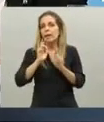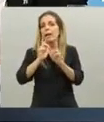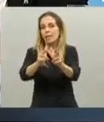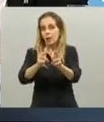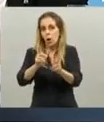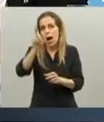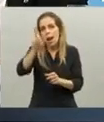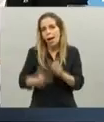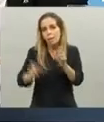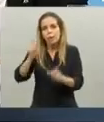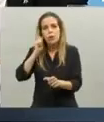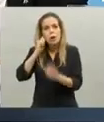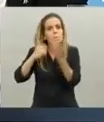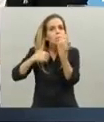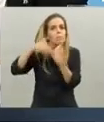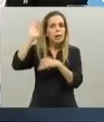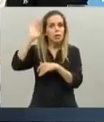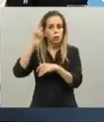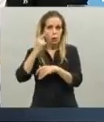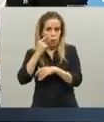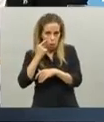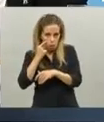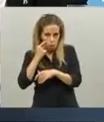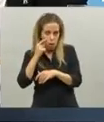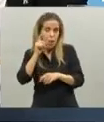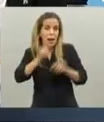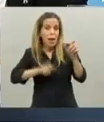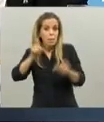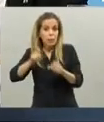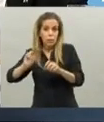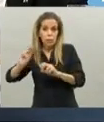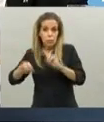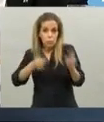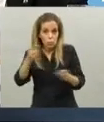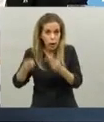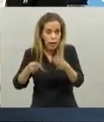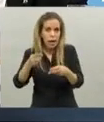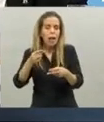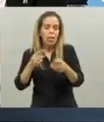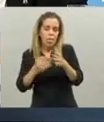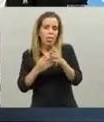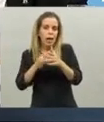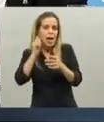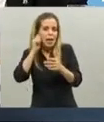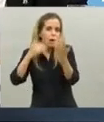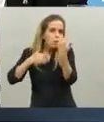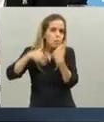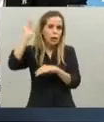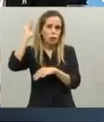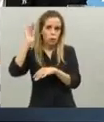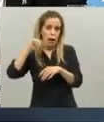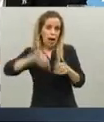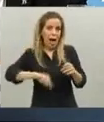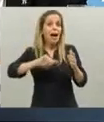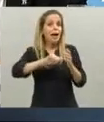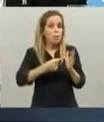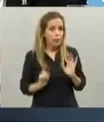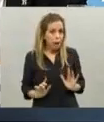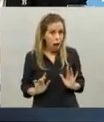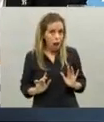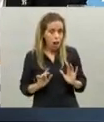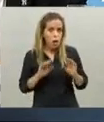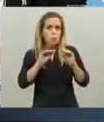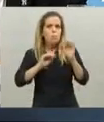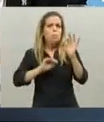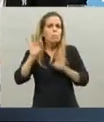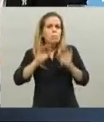mayores, o sea, la tasa de mortalidad se confirma cada día, los que más fallecen son los adultos mayores, en la ciudad de Buenos Aires el